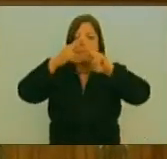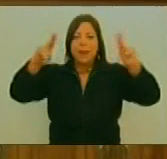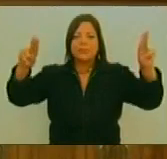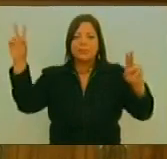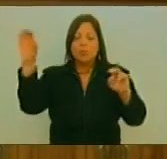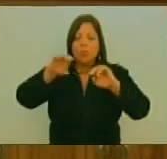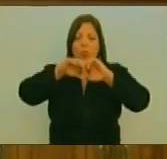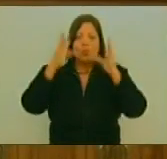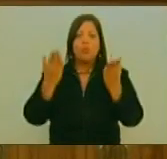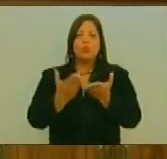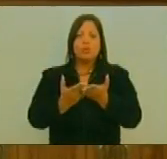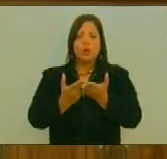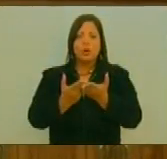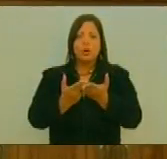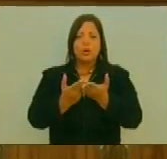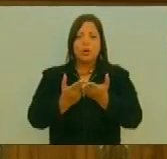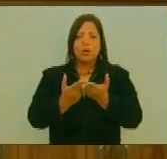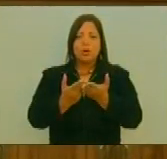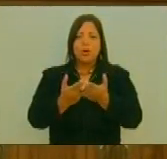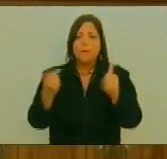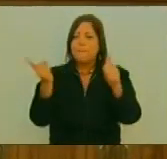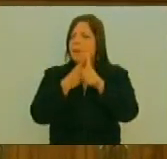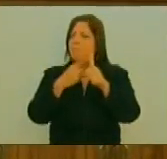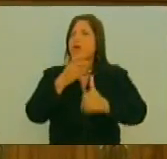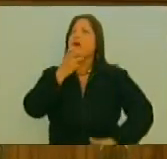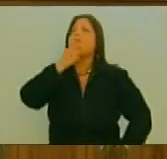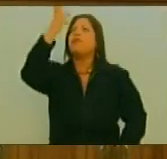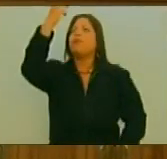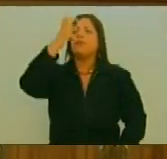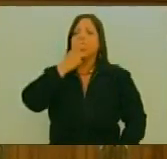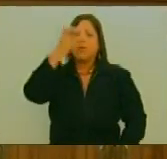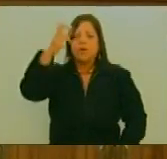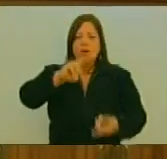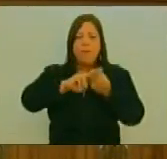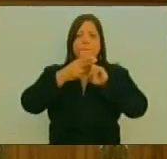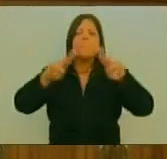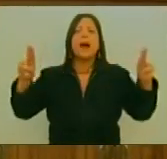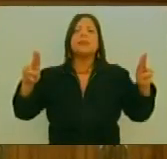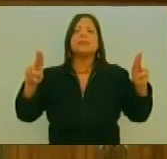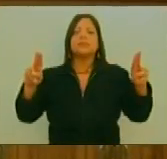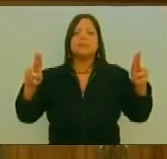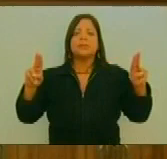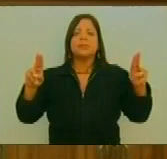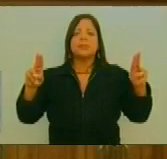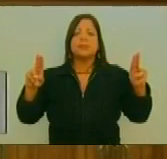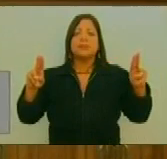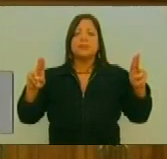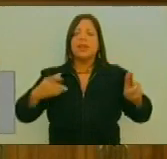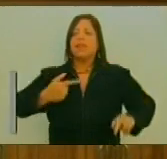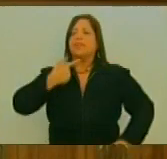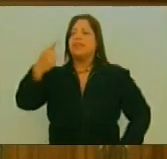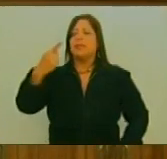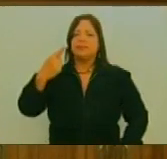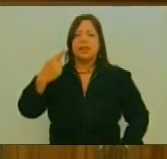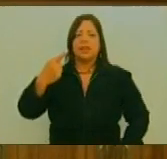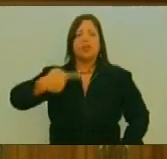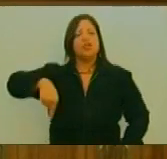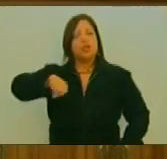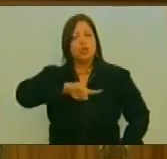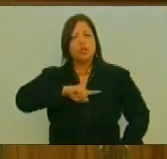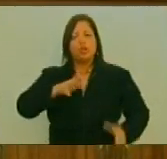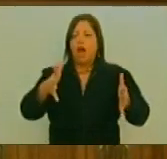Creo que La primera invocación De la paz Es poder decir Que estamos